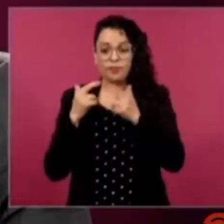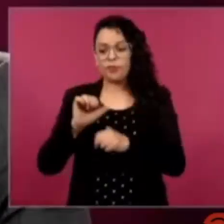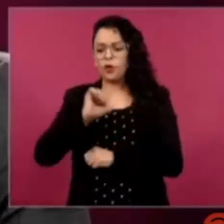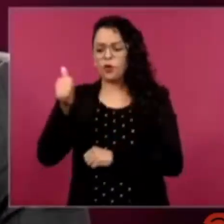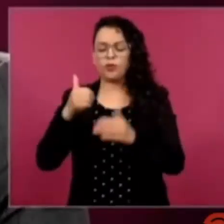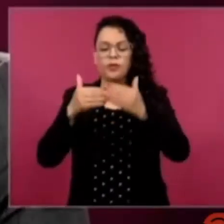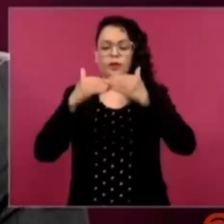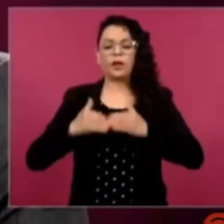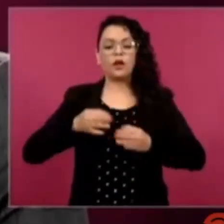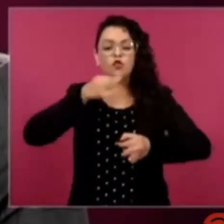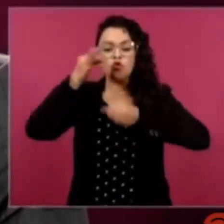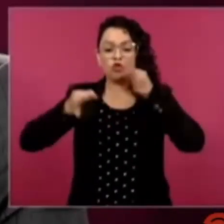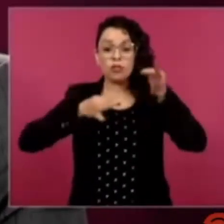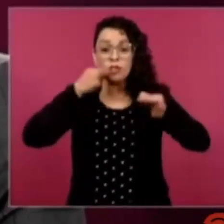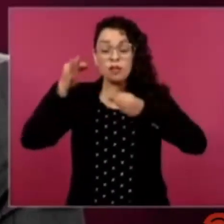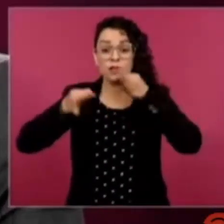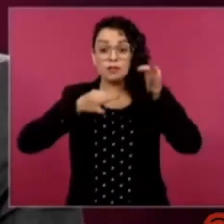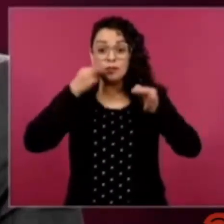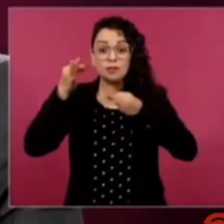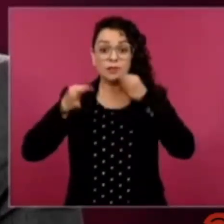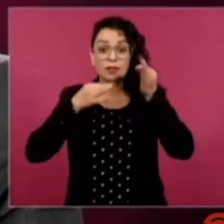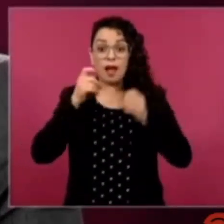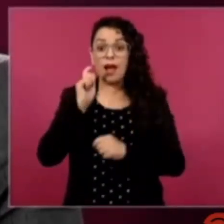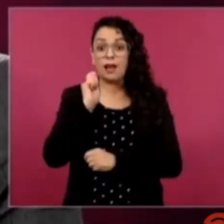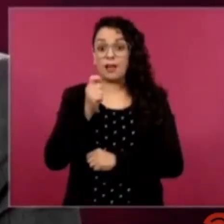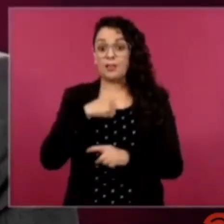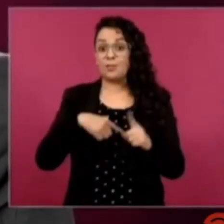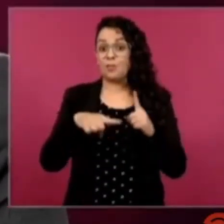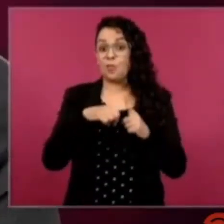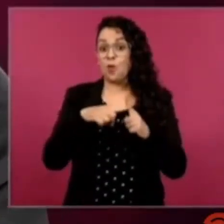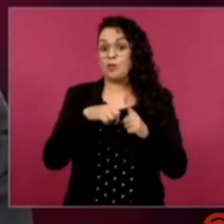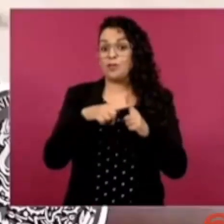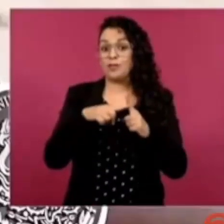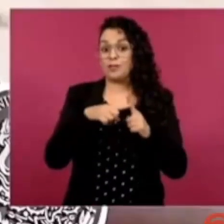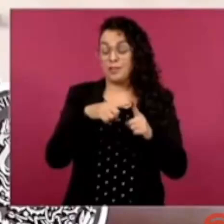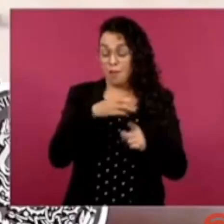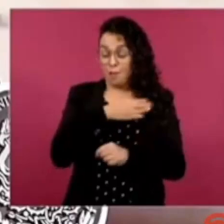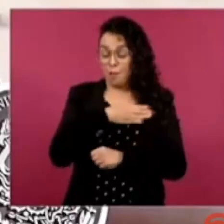Ayer, de manera